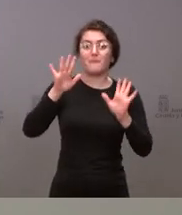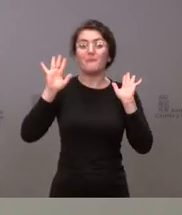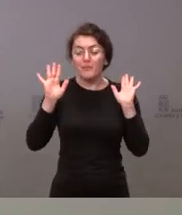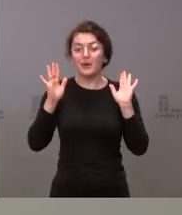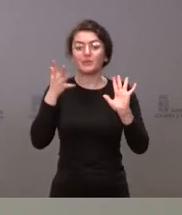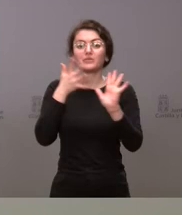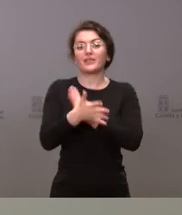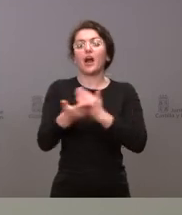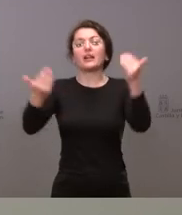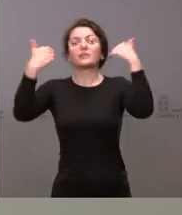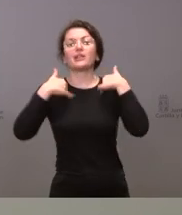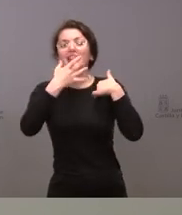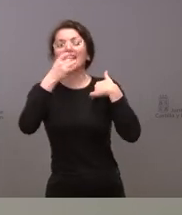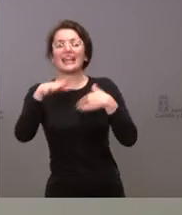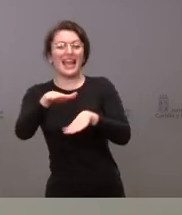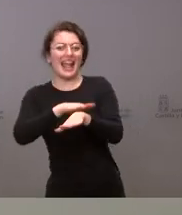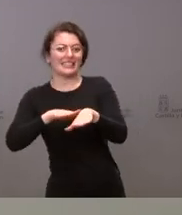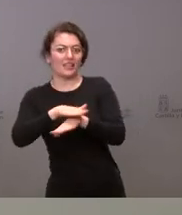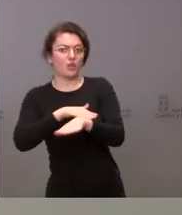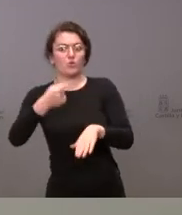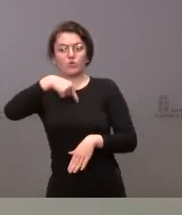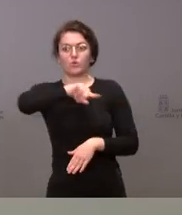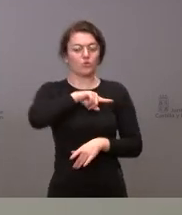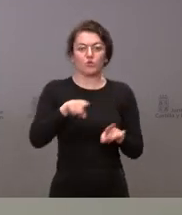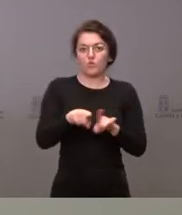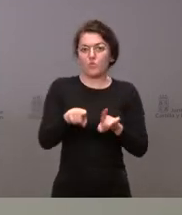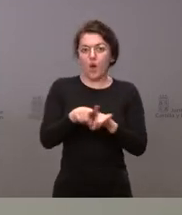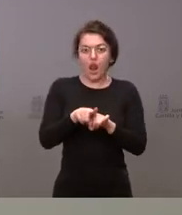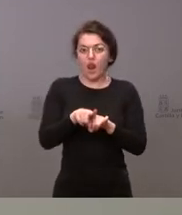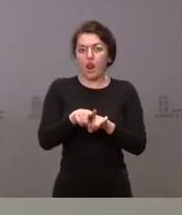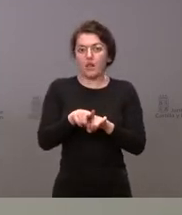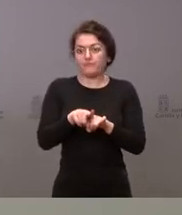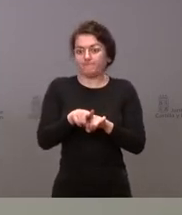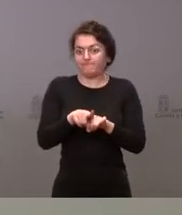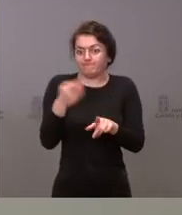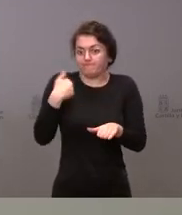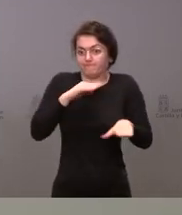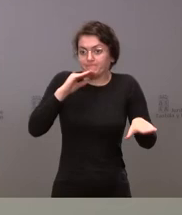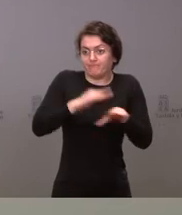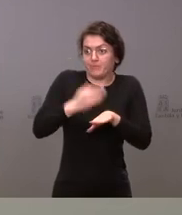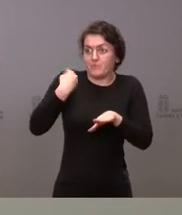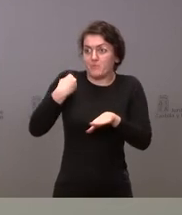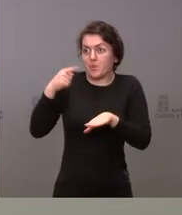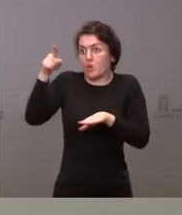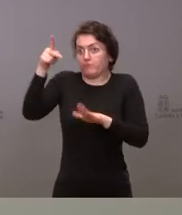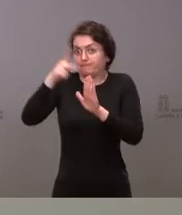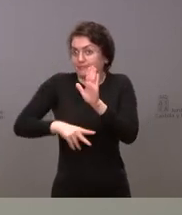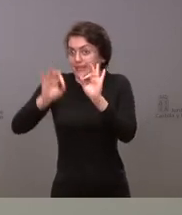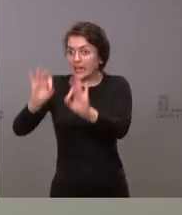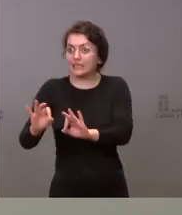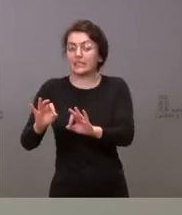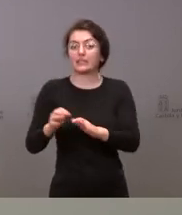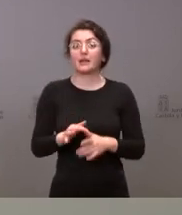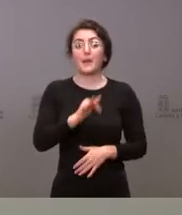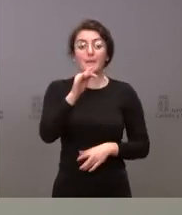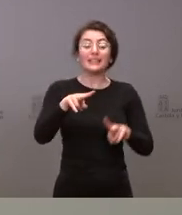y nosotros dentro de lo que permite la normativa hemos ido al máximo de lo que esta legislación básica nos permite y lógicamente en el ámbito también de lo que